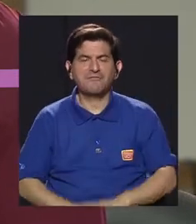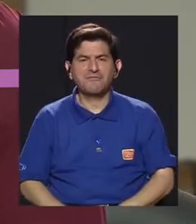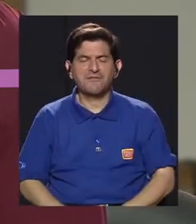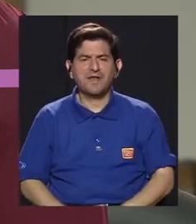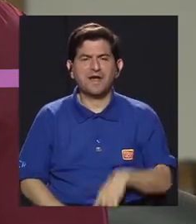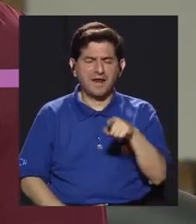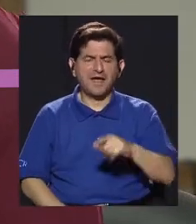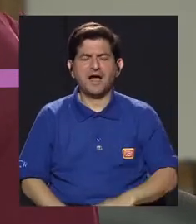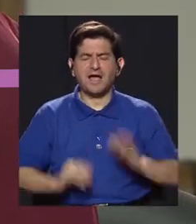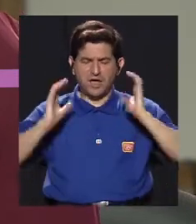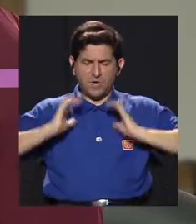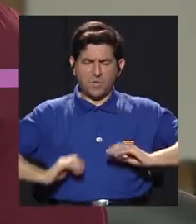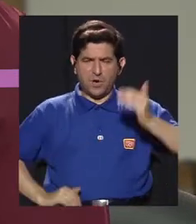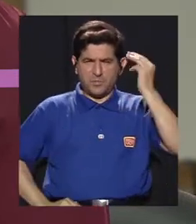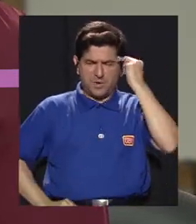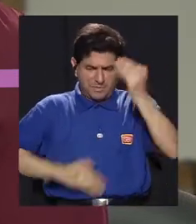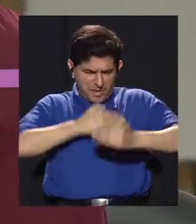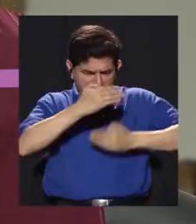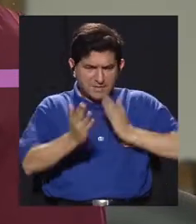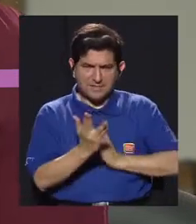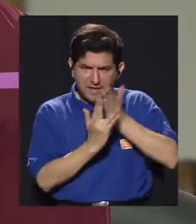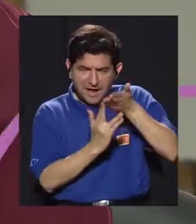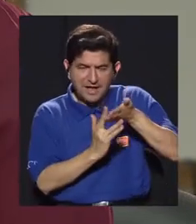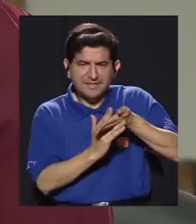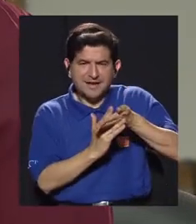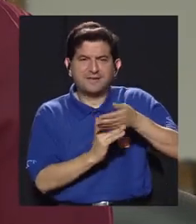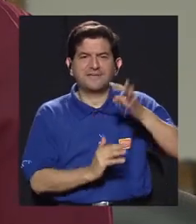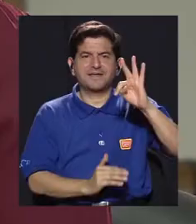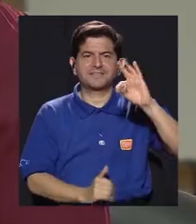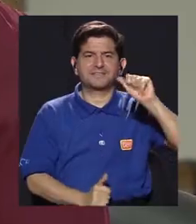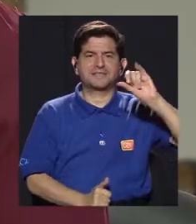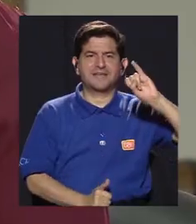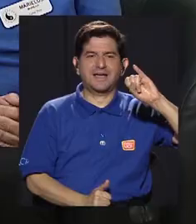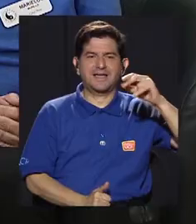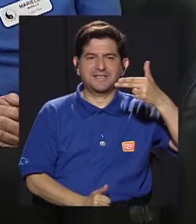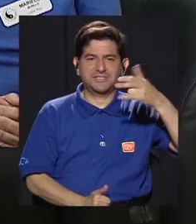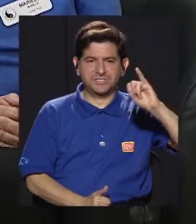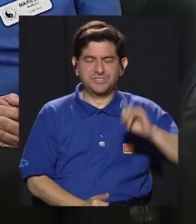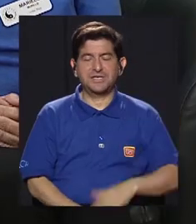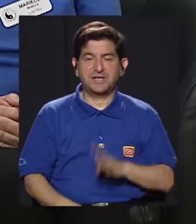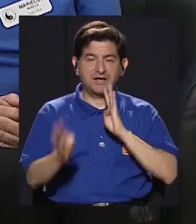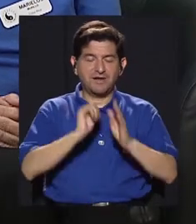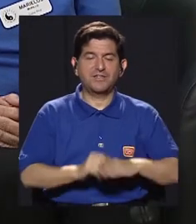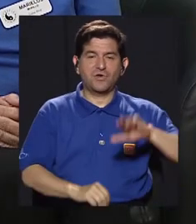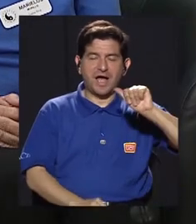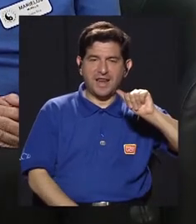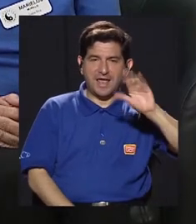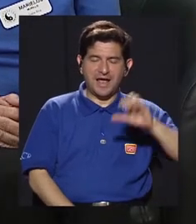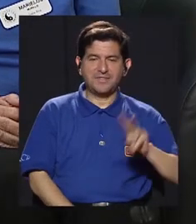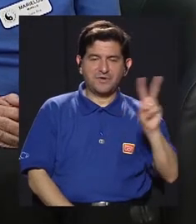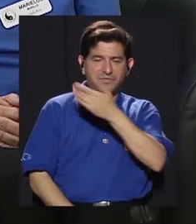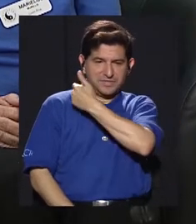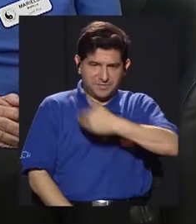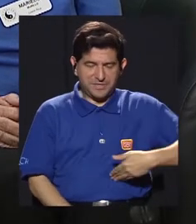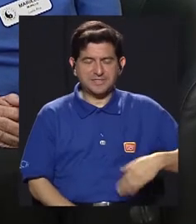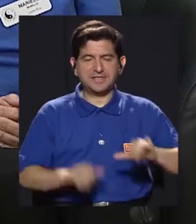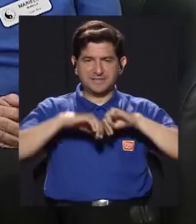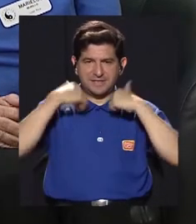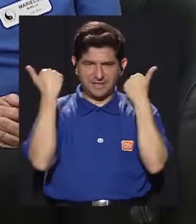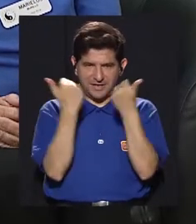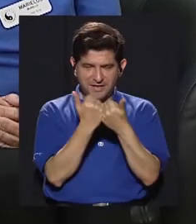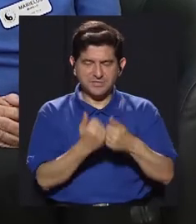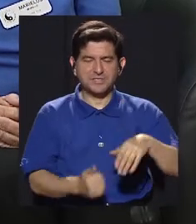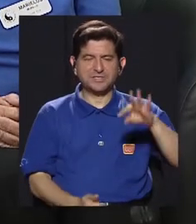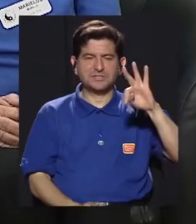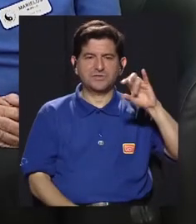cultivar el cuerpo y la mente a través del Tai Chi y para ello estamos conversando con Alejandra Kognuk, vicepresidente de la Asociación de Tai Chi